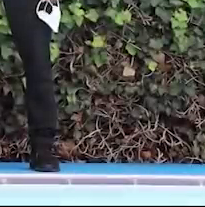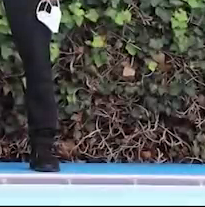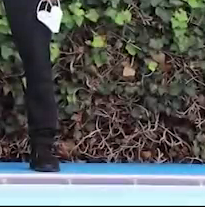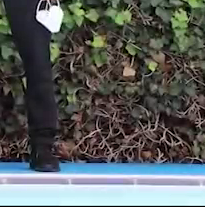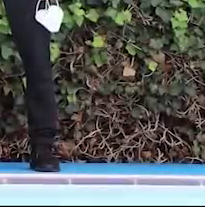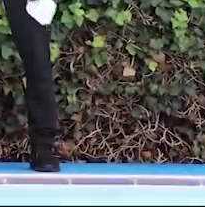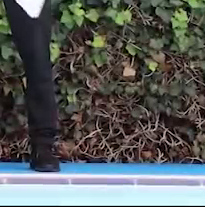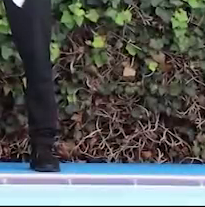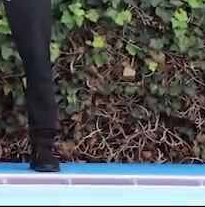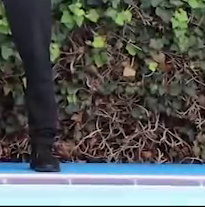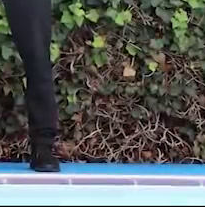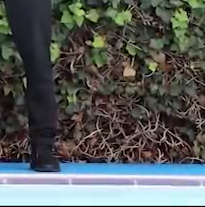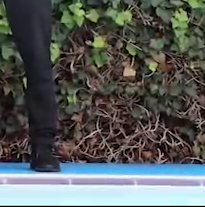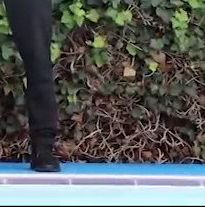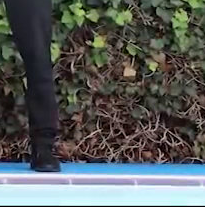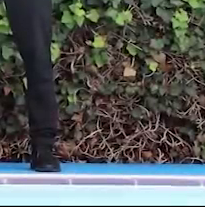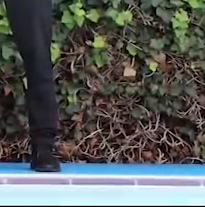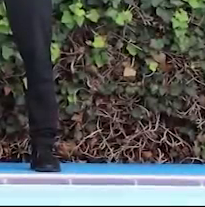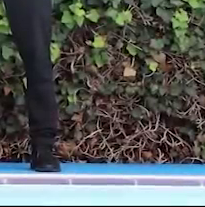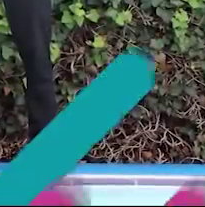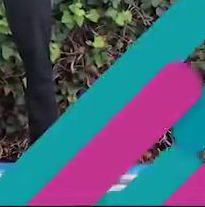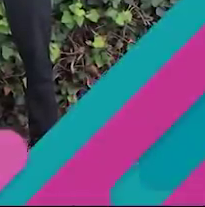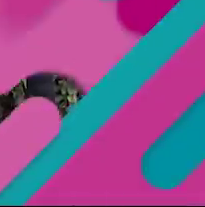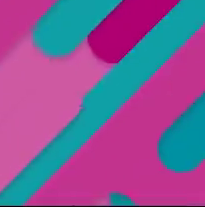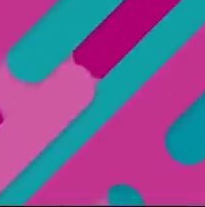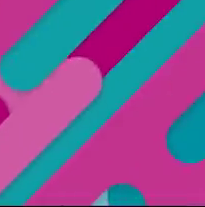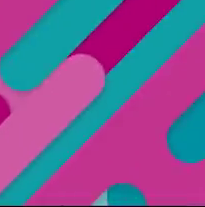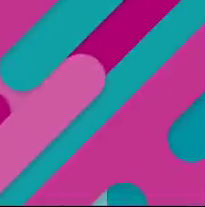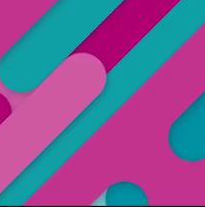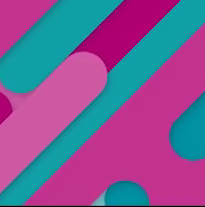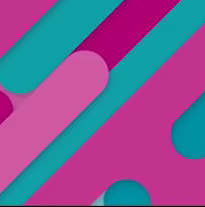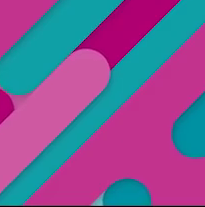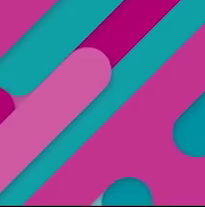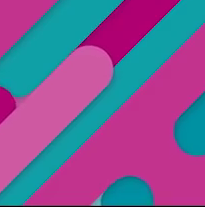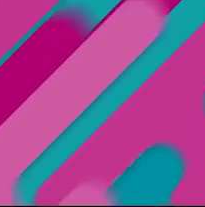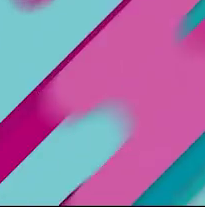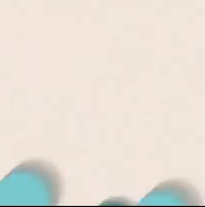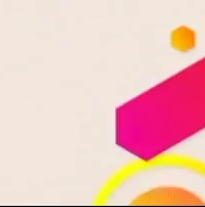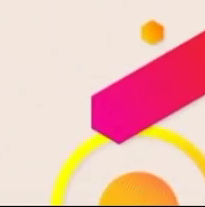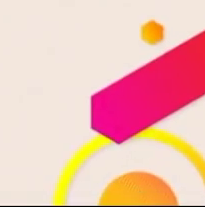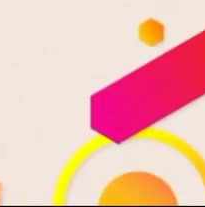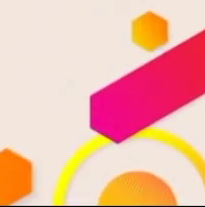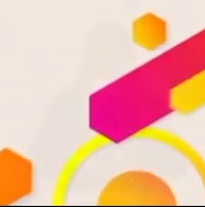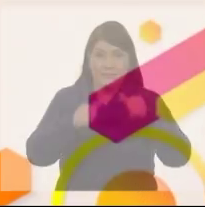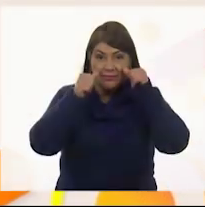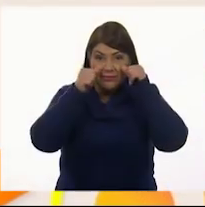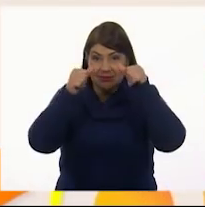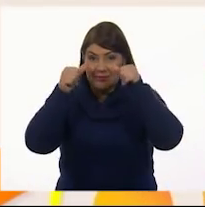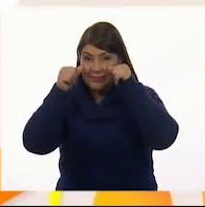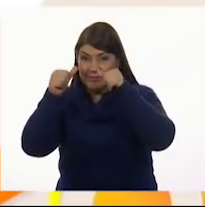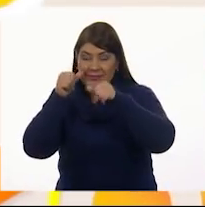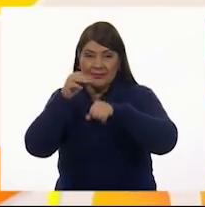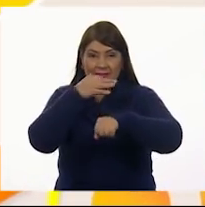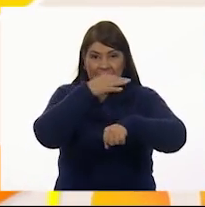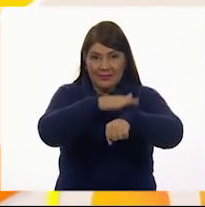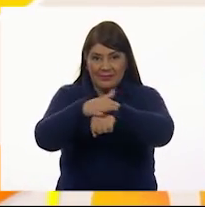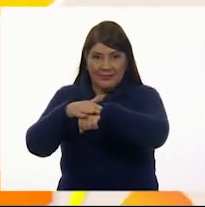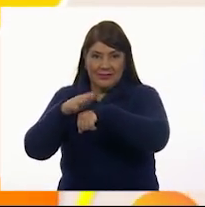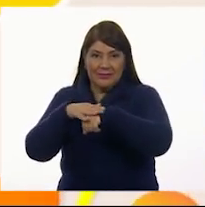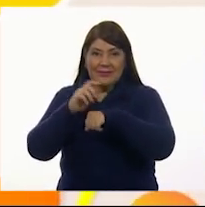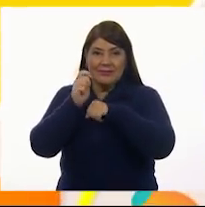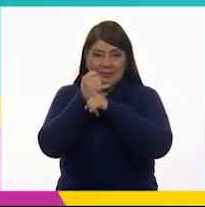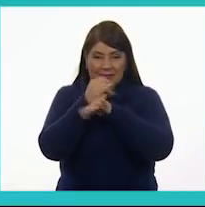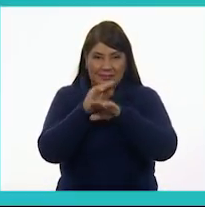Recuerda, al terminar la activación, no olvides la protección. Atención, atención, información